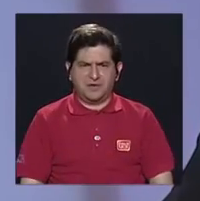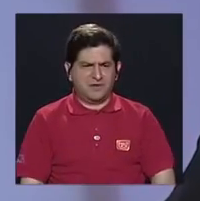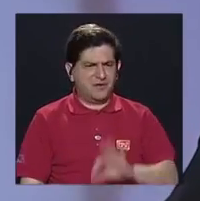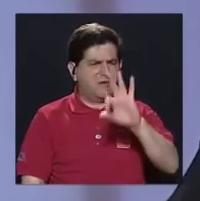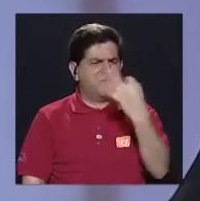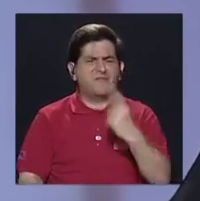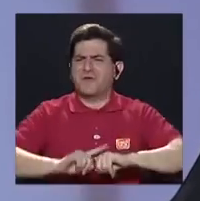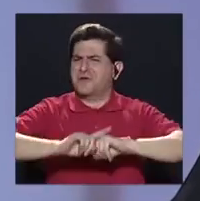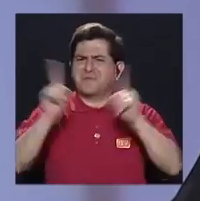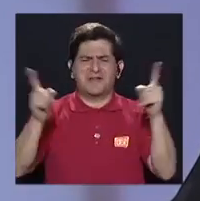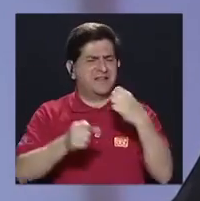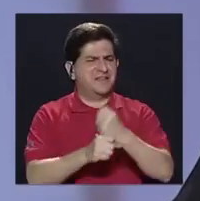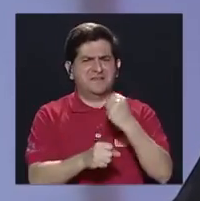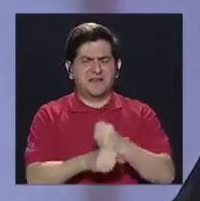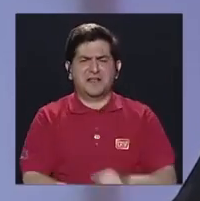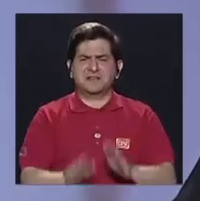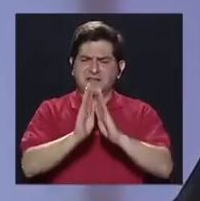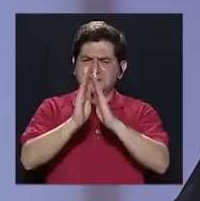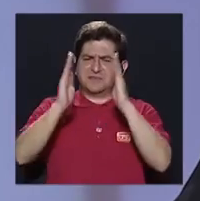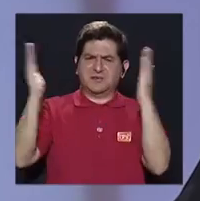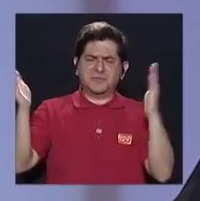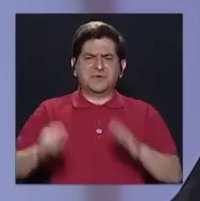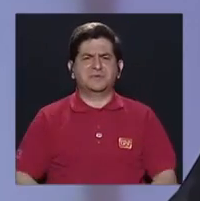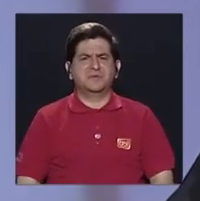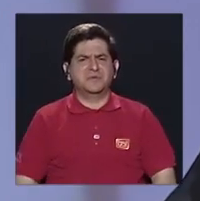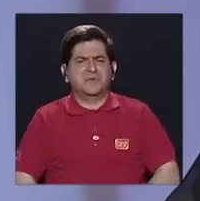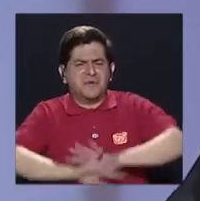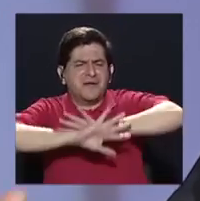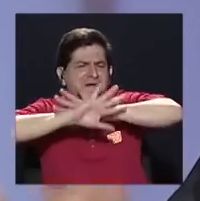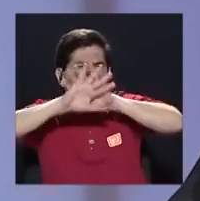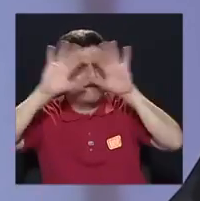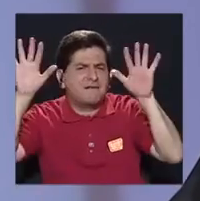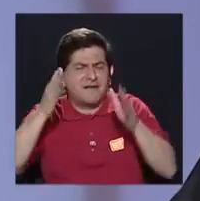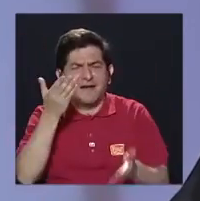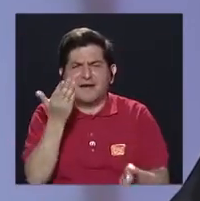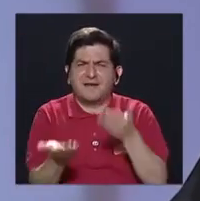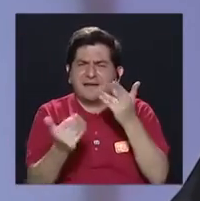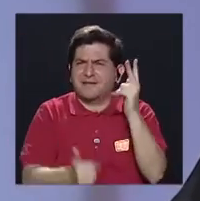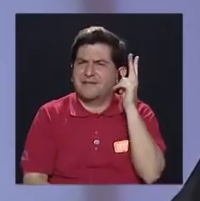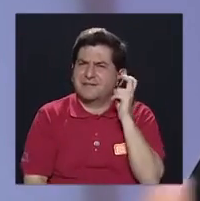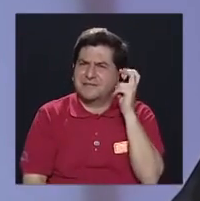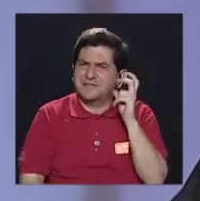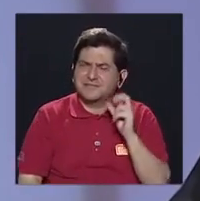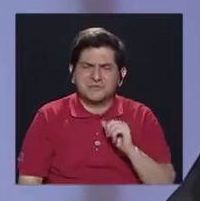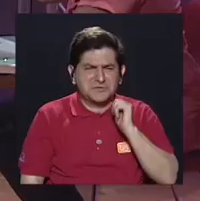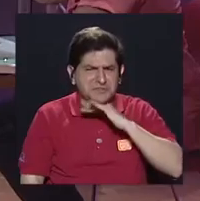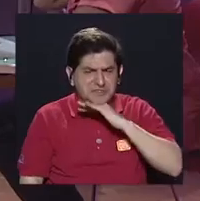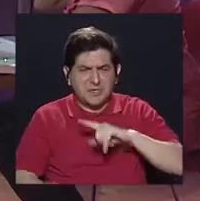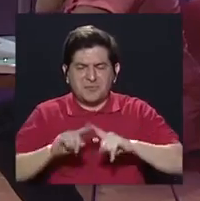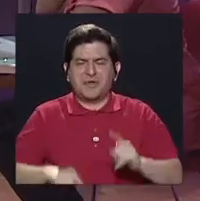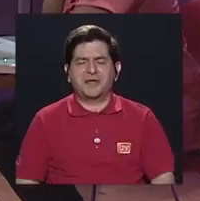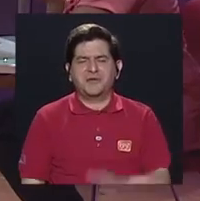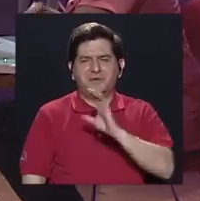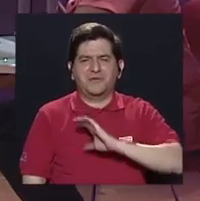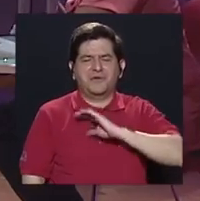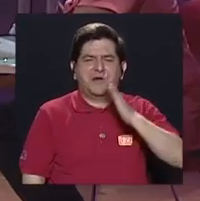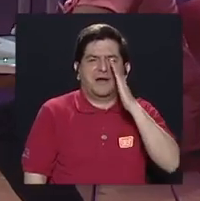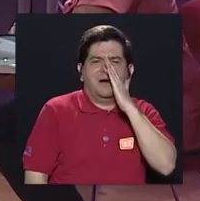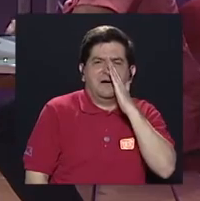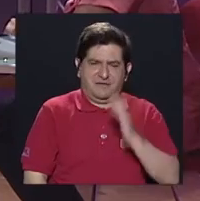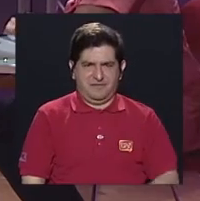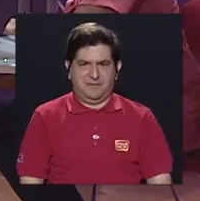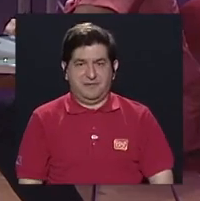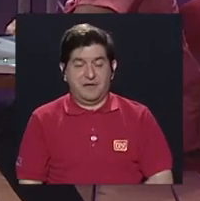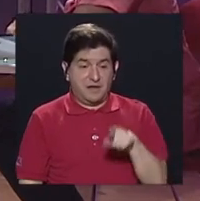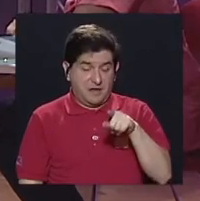distinta de trabajar, más abierta, más transparente, más, aunque suene un poco extraño, un poco más maternal en muchos casos. Y